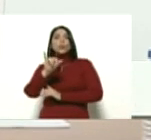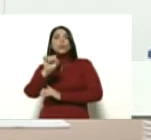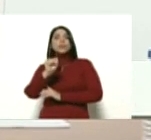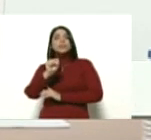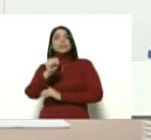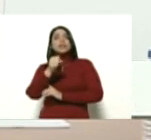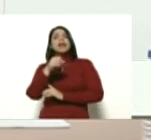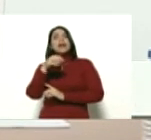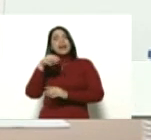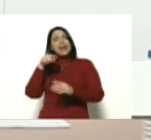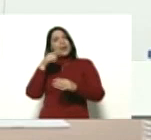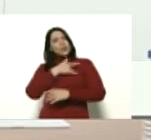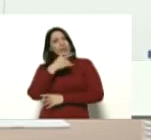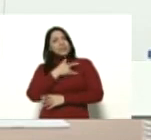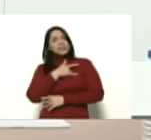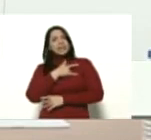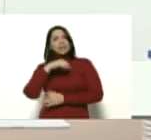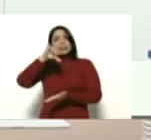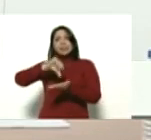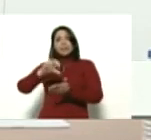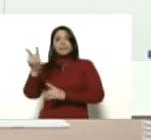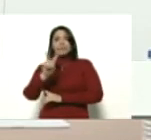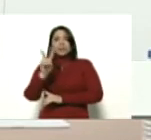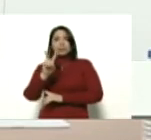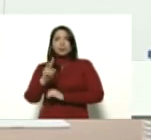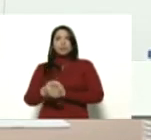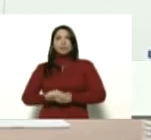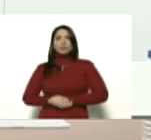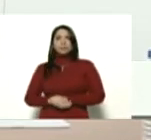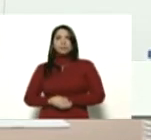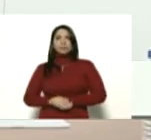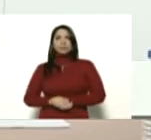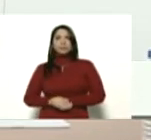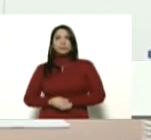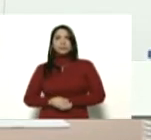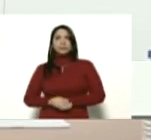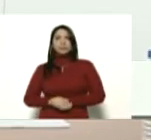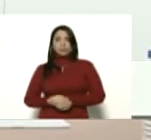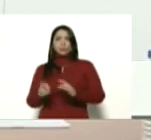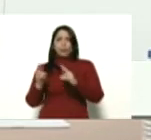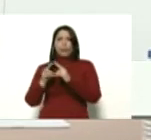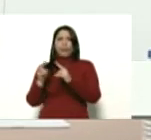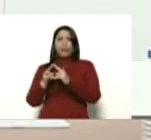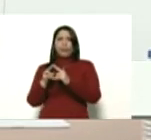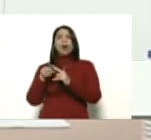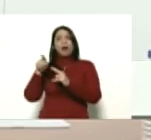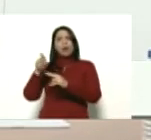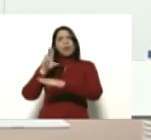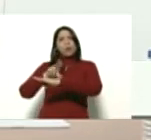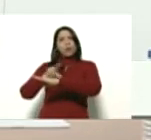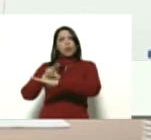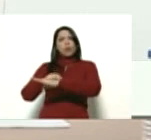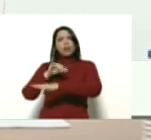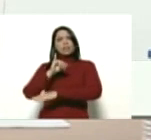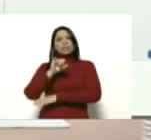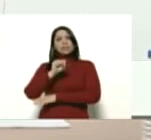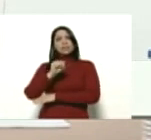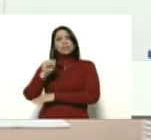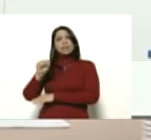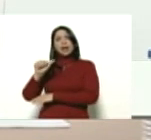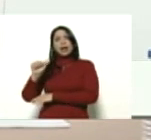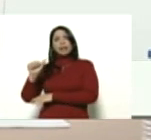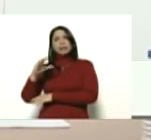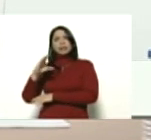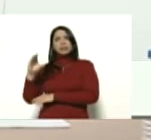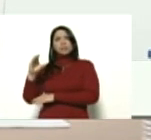Rodríguez. Jorge estudió en la escuela Luis Razzetti, conoce al doctor Isaad Abadi, murió